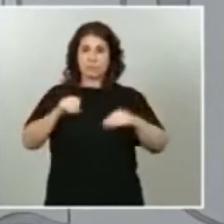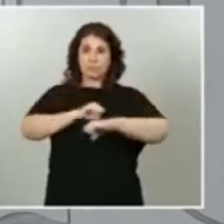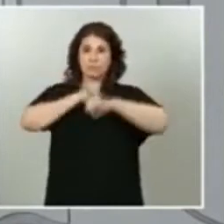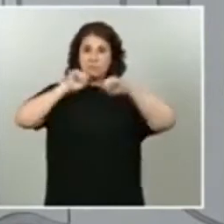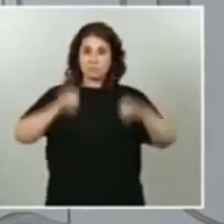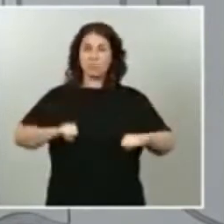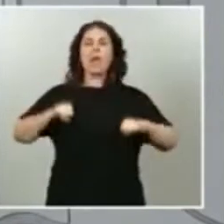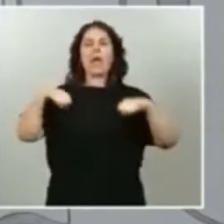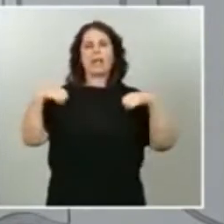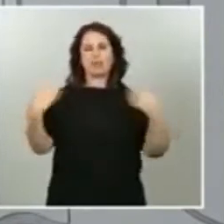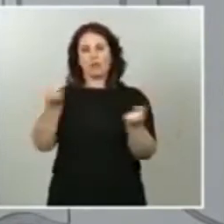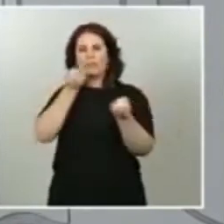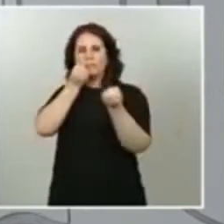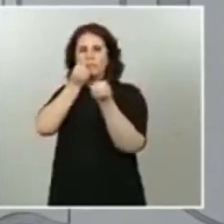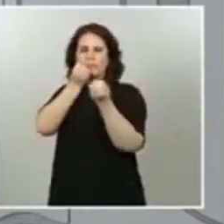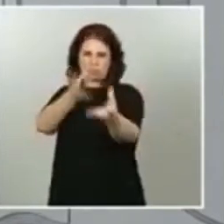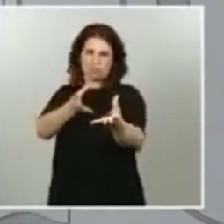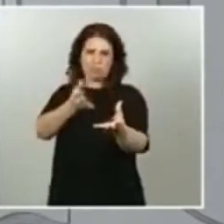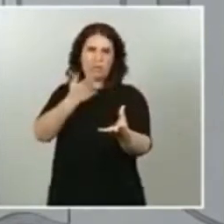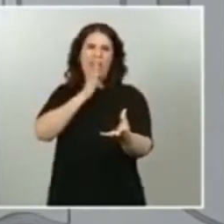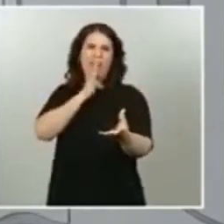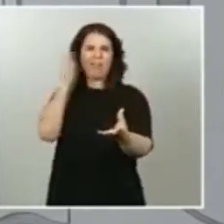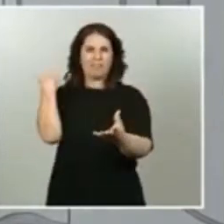el propio ministro de Sanidad.